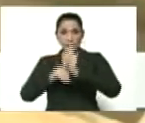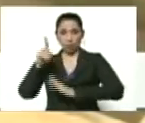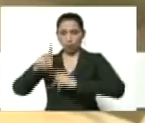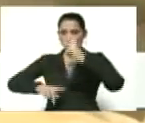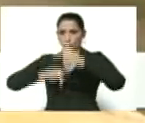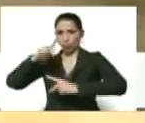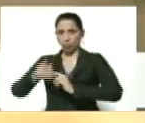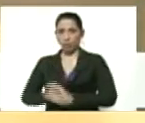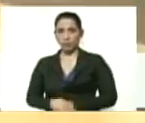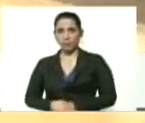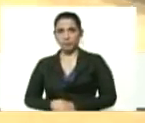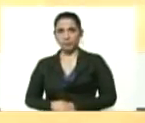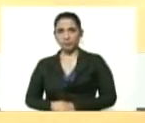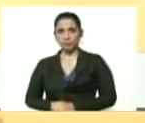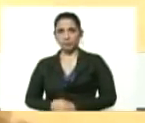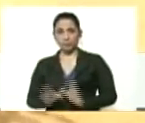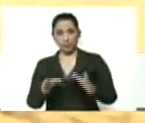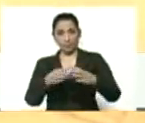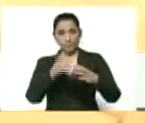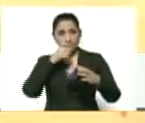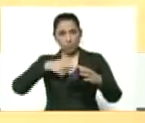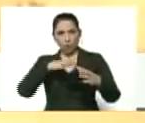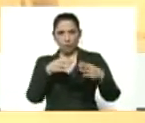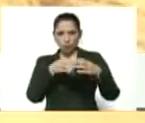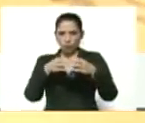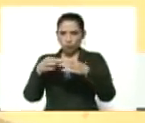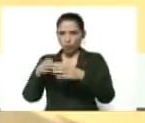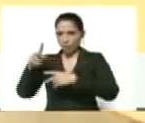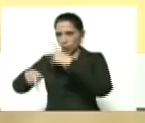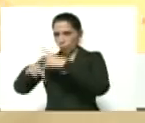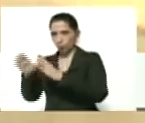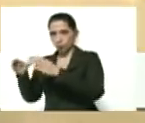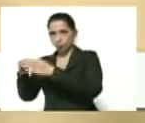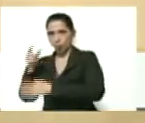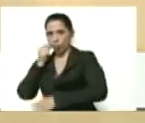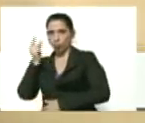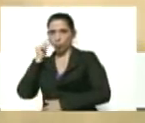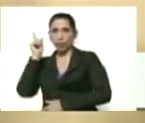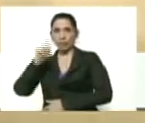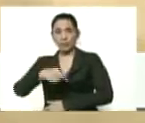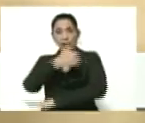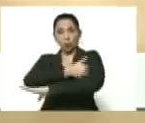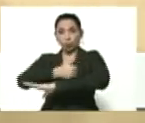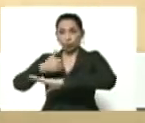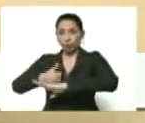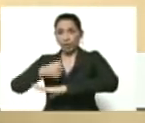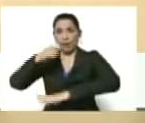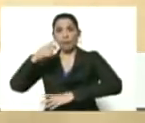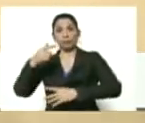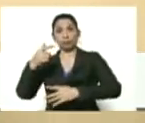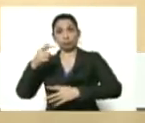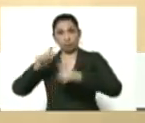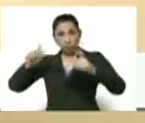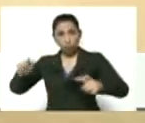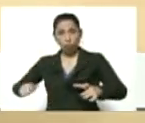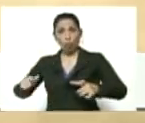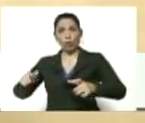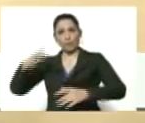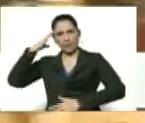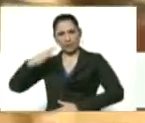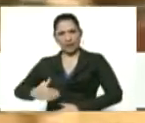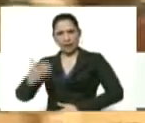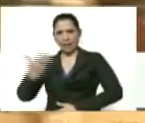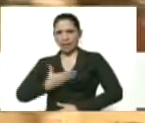productivo entre el pueblo organizado productores y productoras las autoridades tanto civiles militares alcalde